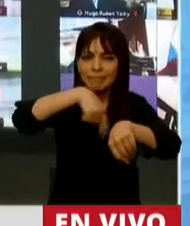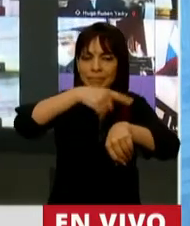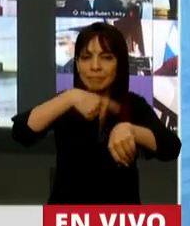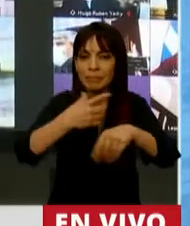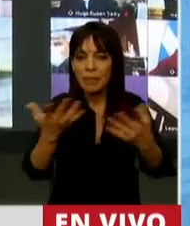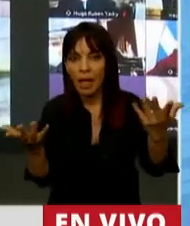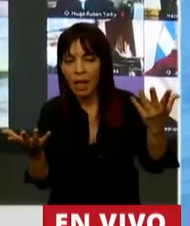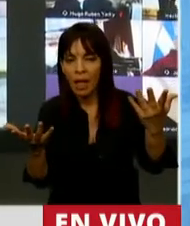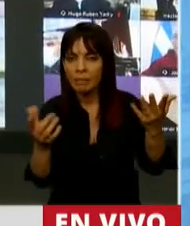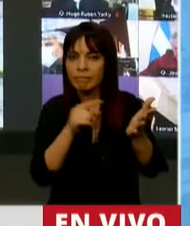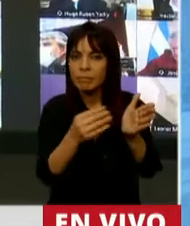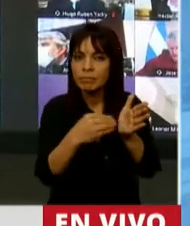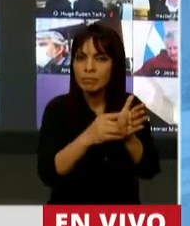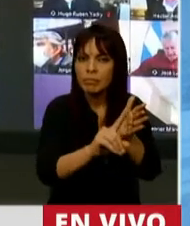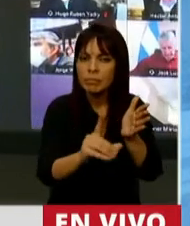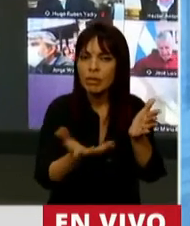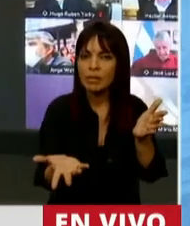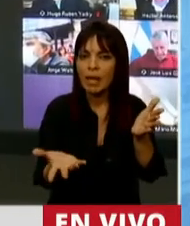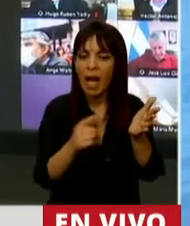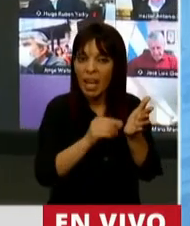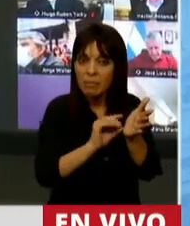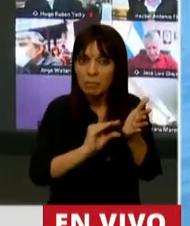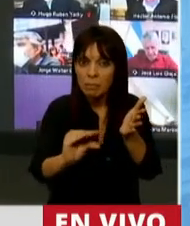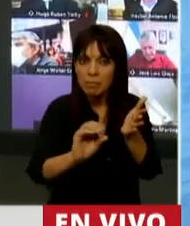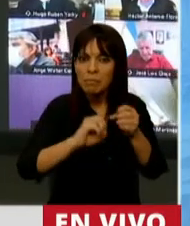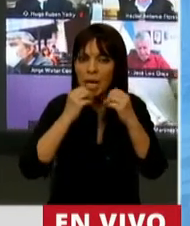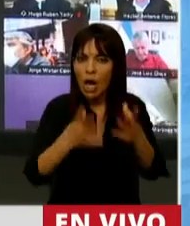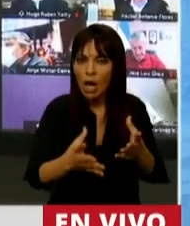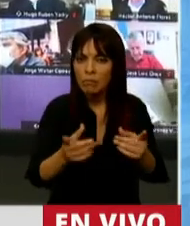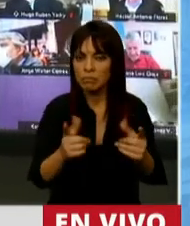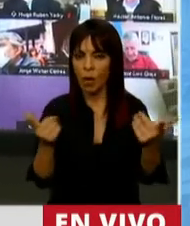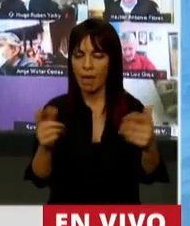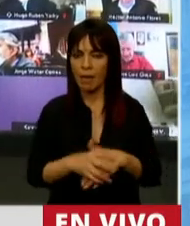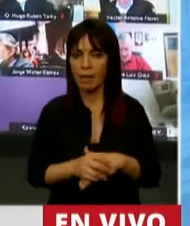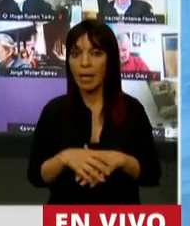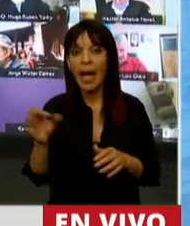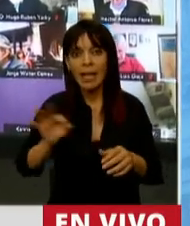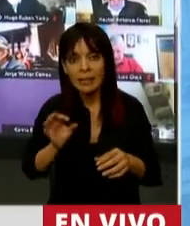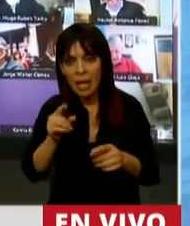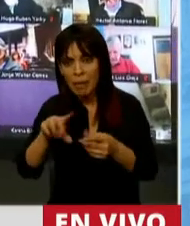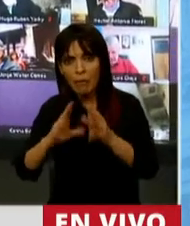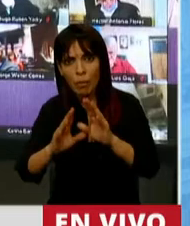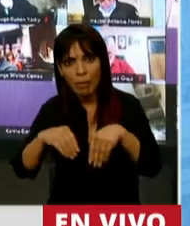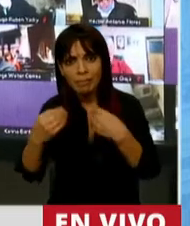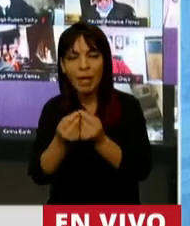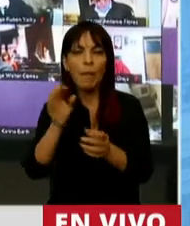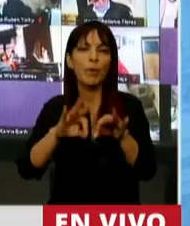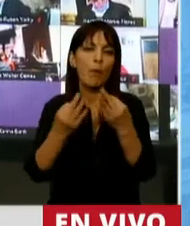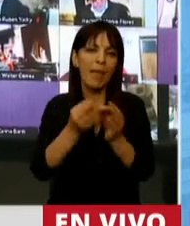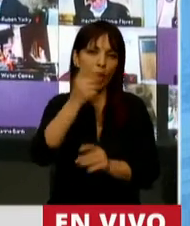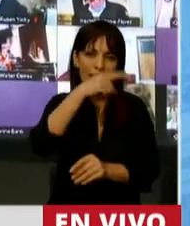no se refleja en la mejora de los resultados de las pruebas. La relación en el promedio nacional